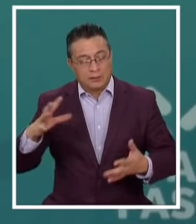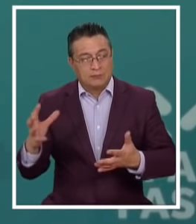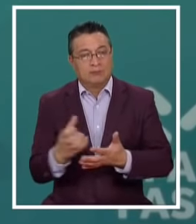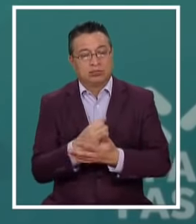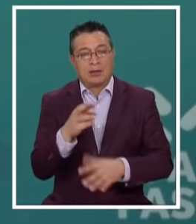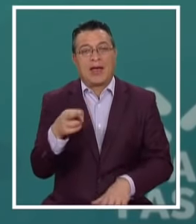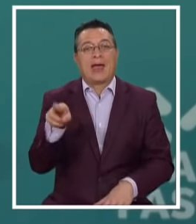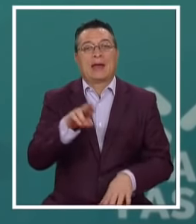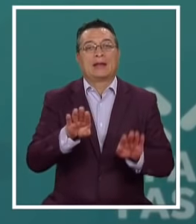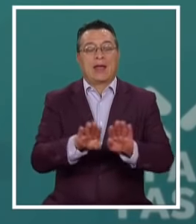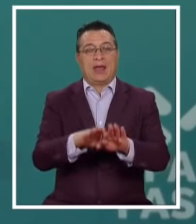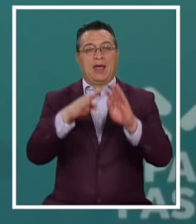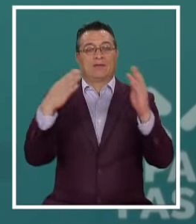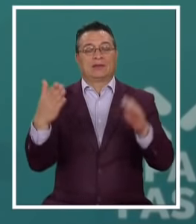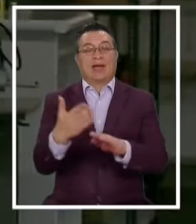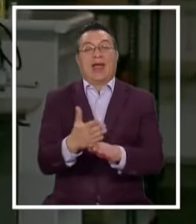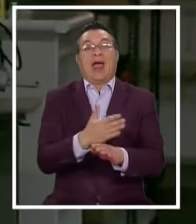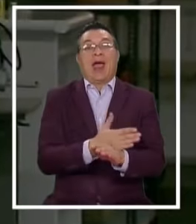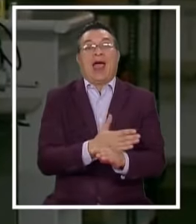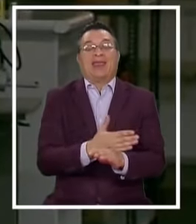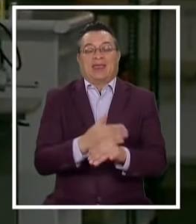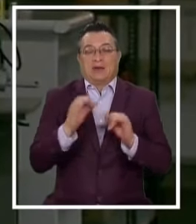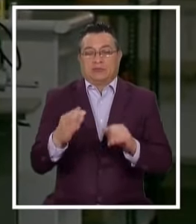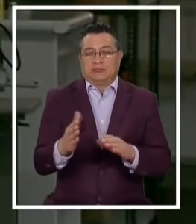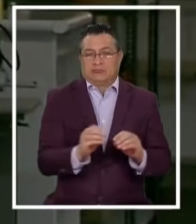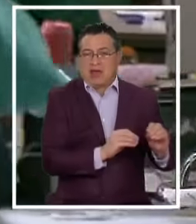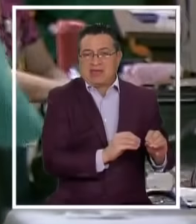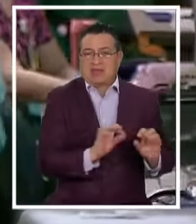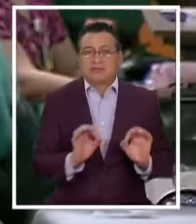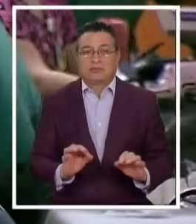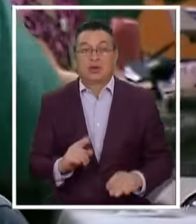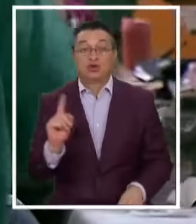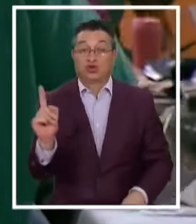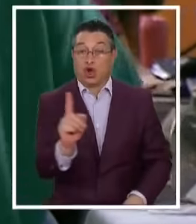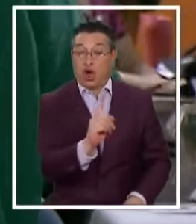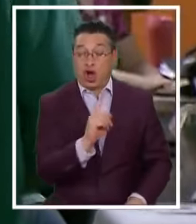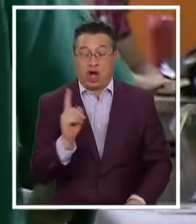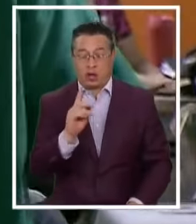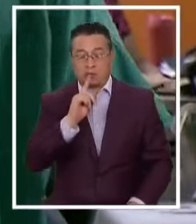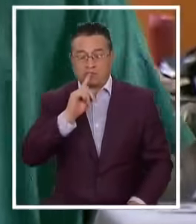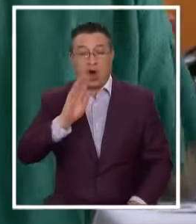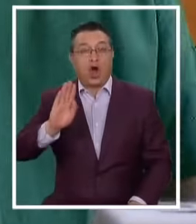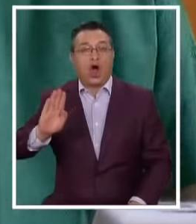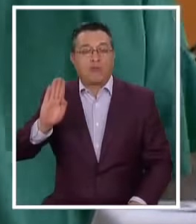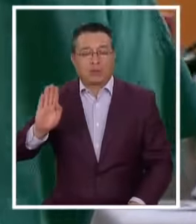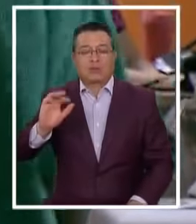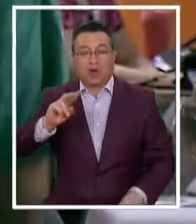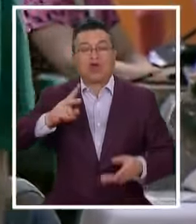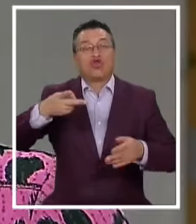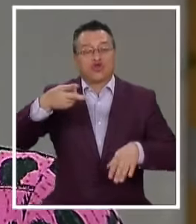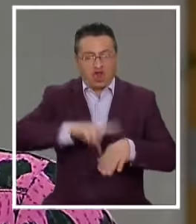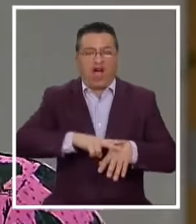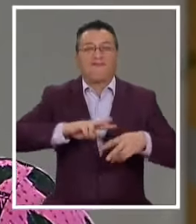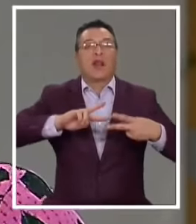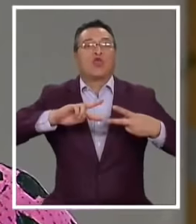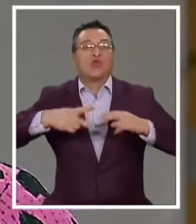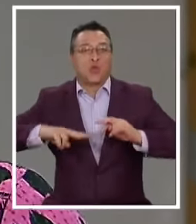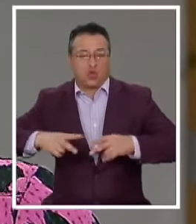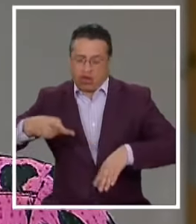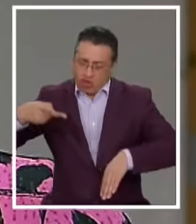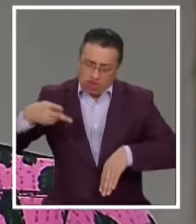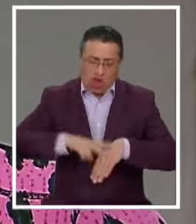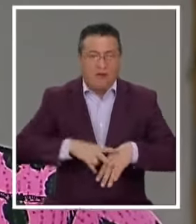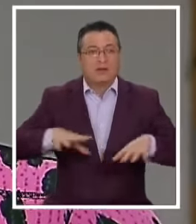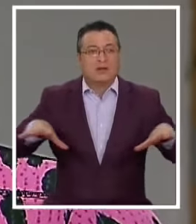la reapertura Antes del plazo estipulado Todos están comprometidos Todos estamos haciendo Doble turno Nuestro mejor